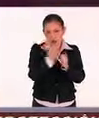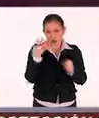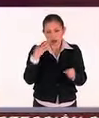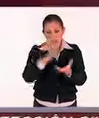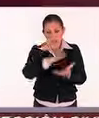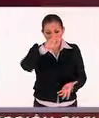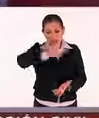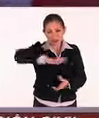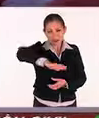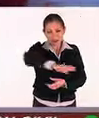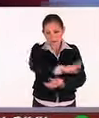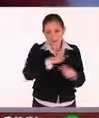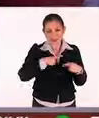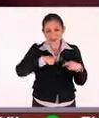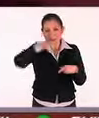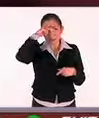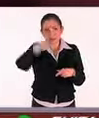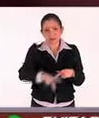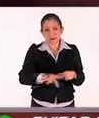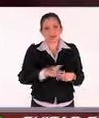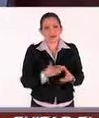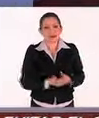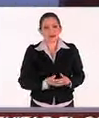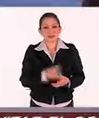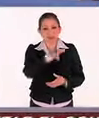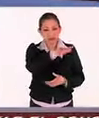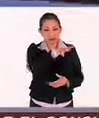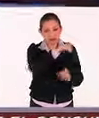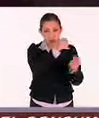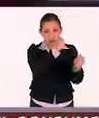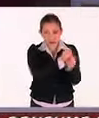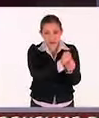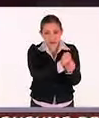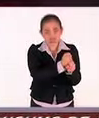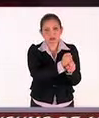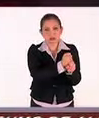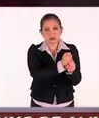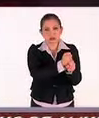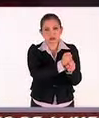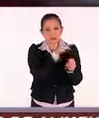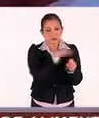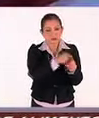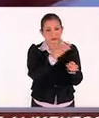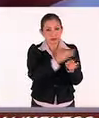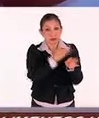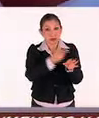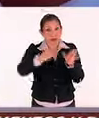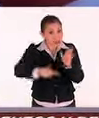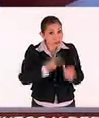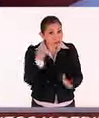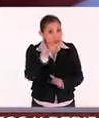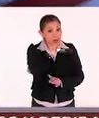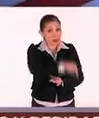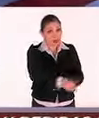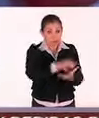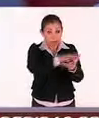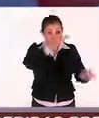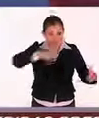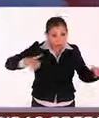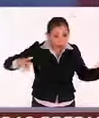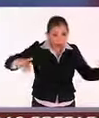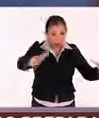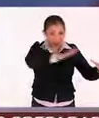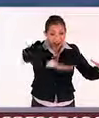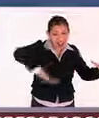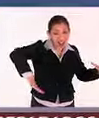la mayor cantidad de mexicanos que tenía de 18 años fue cuando estuvieron, no vamos a volver a tener una gran cantidad